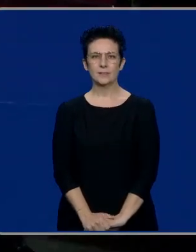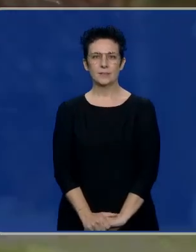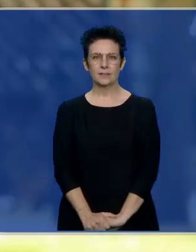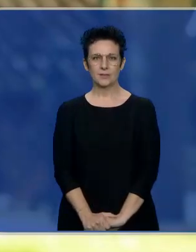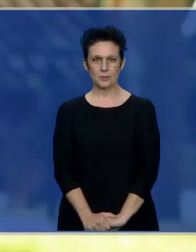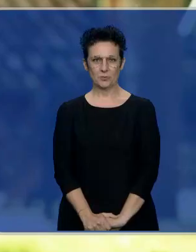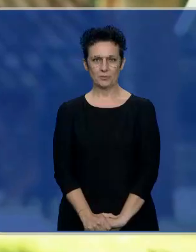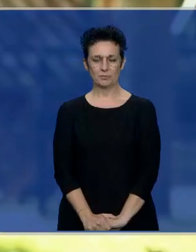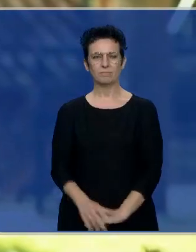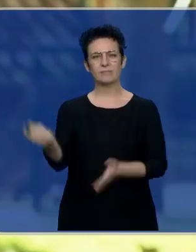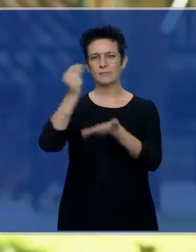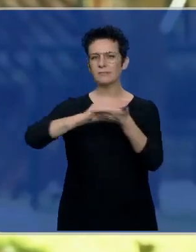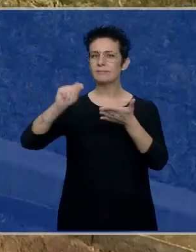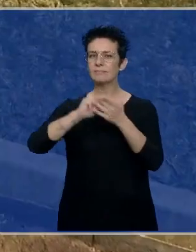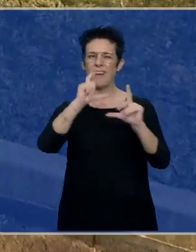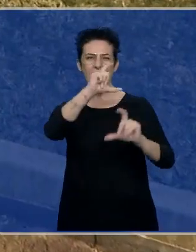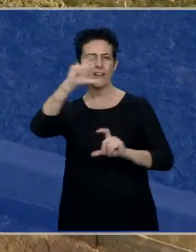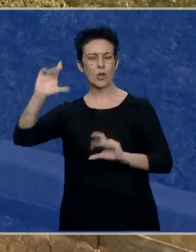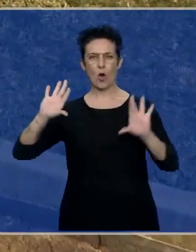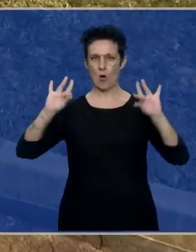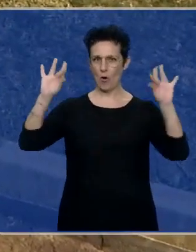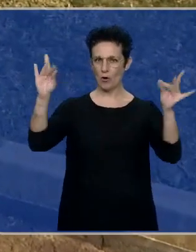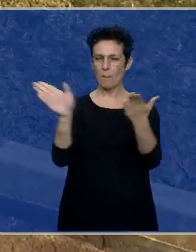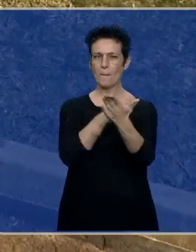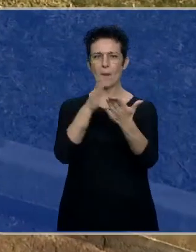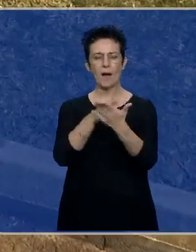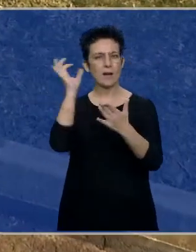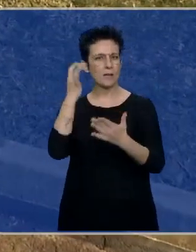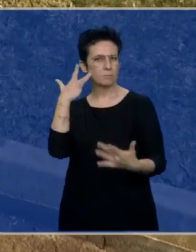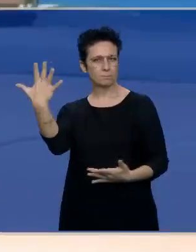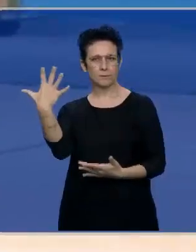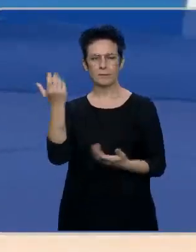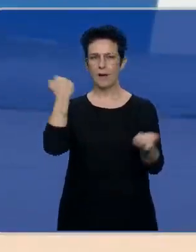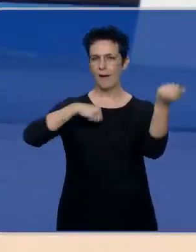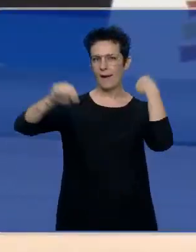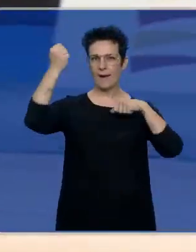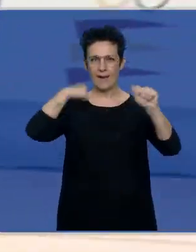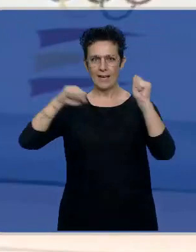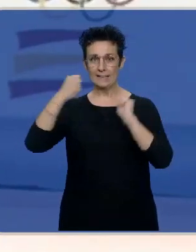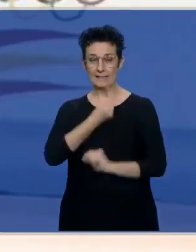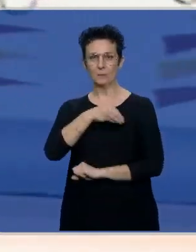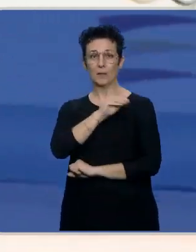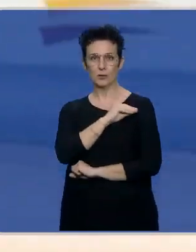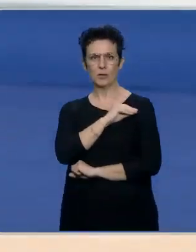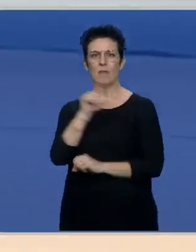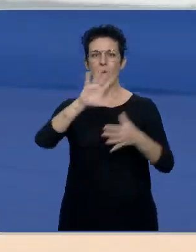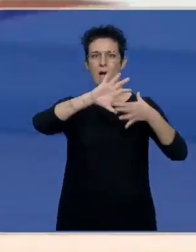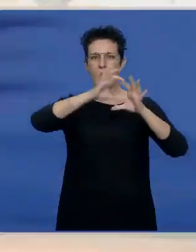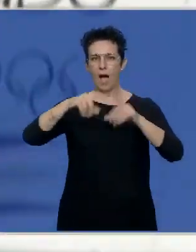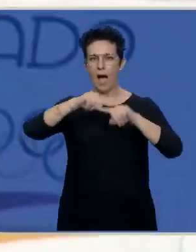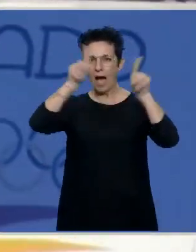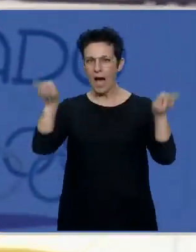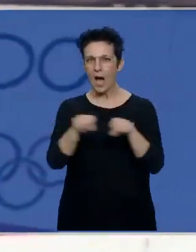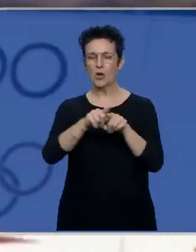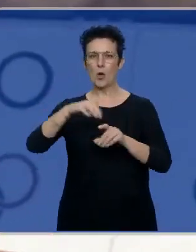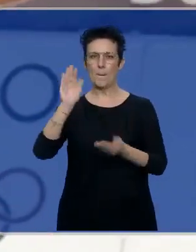Ha escrito con letras de oro una de las páginas más gloriosas de la gimnasia rítmica española forjada entre aros pelotas